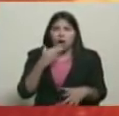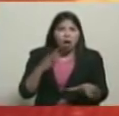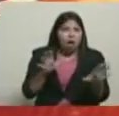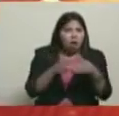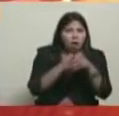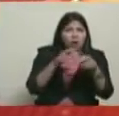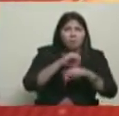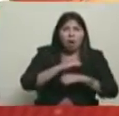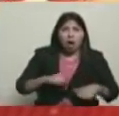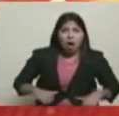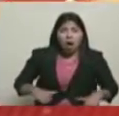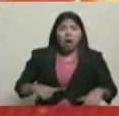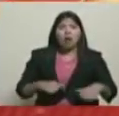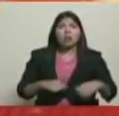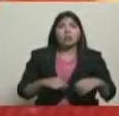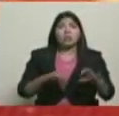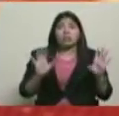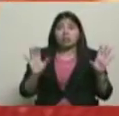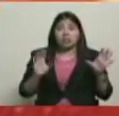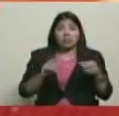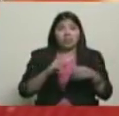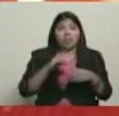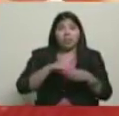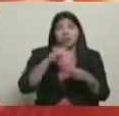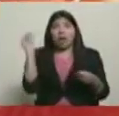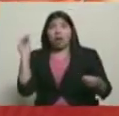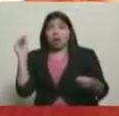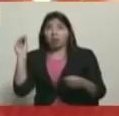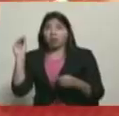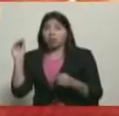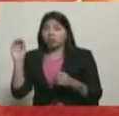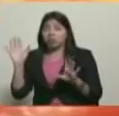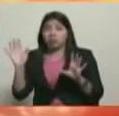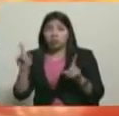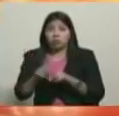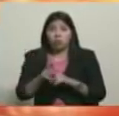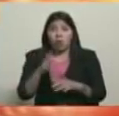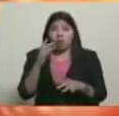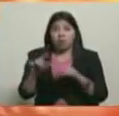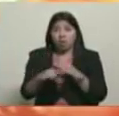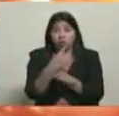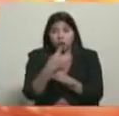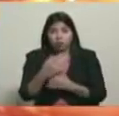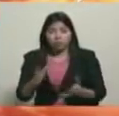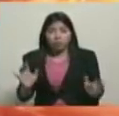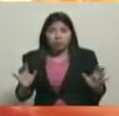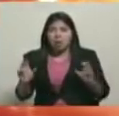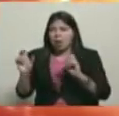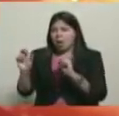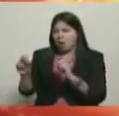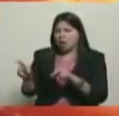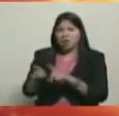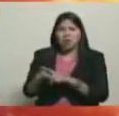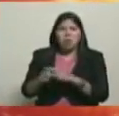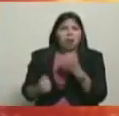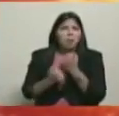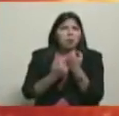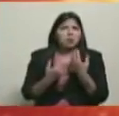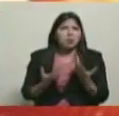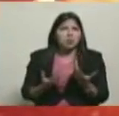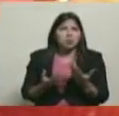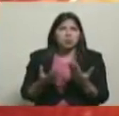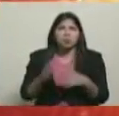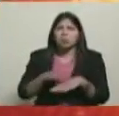nos hacen un favor. Los que tienen precio en el mundo político de la revolución, nos hacen un favor. ¿Qué van a hacer?